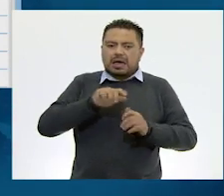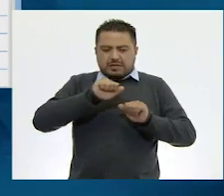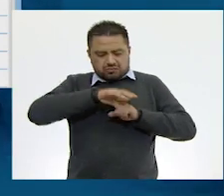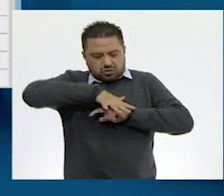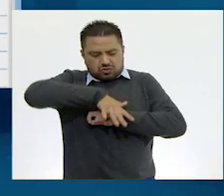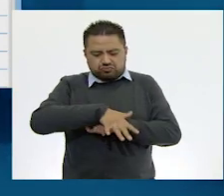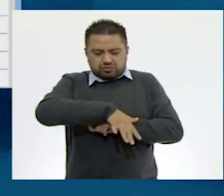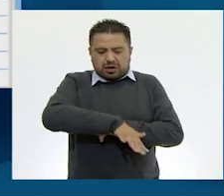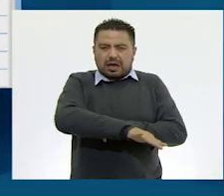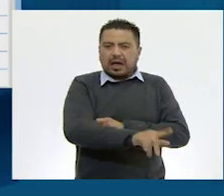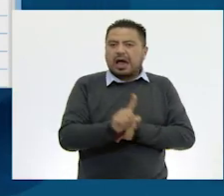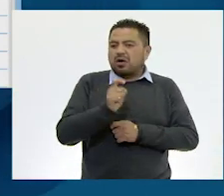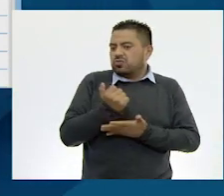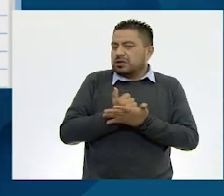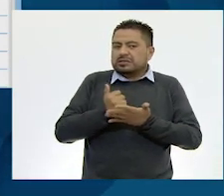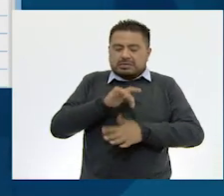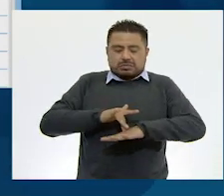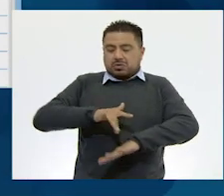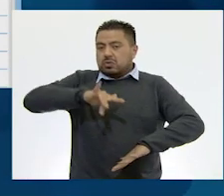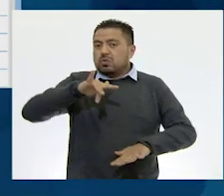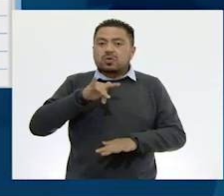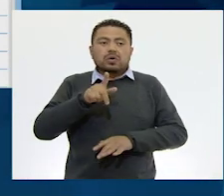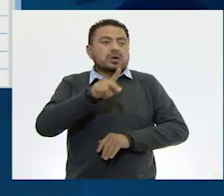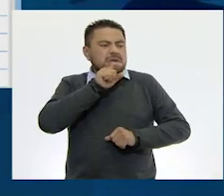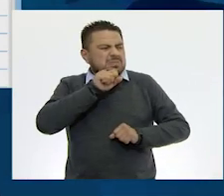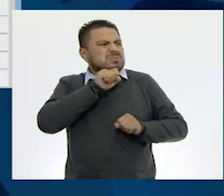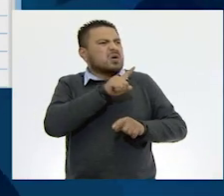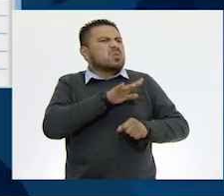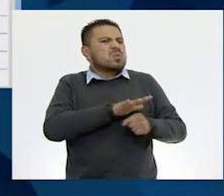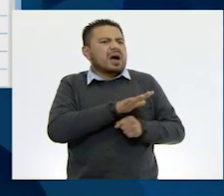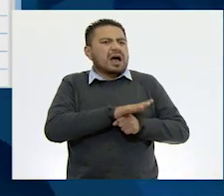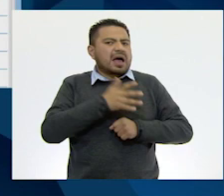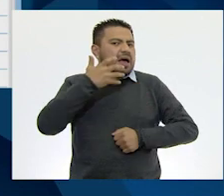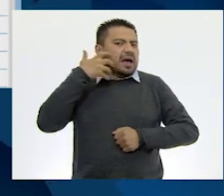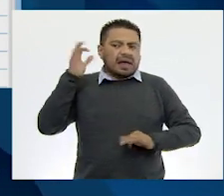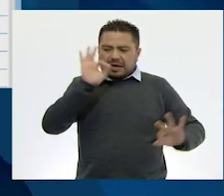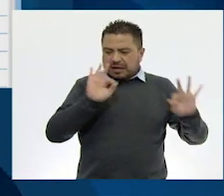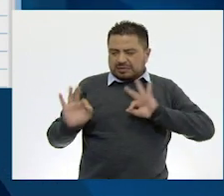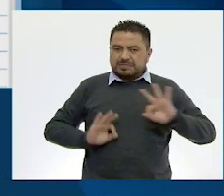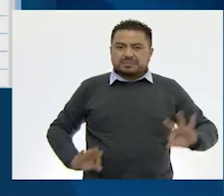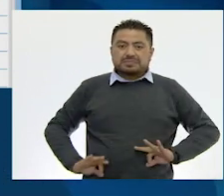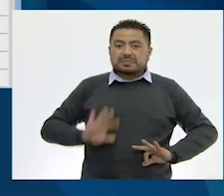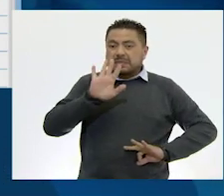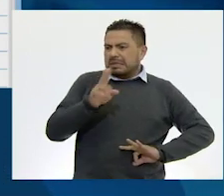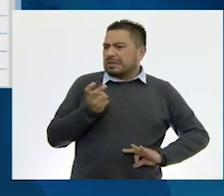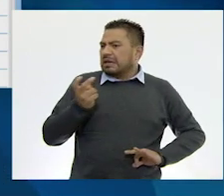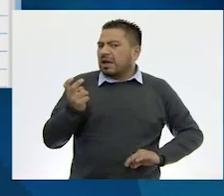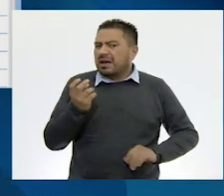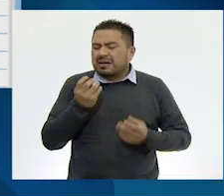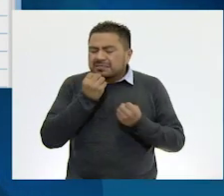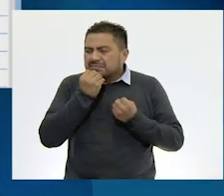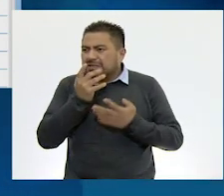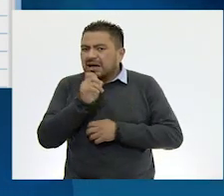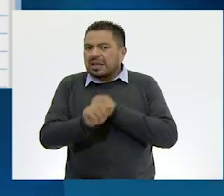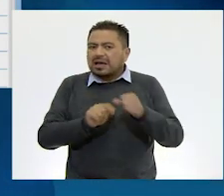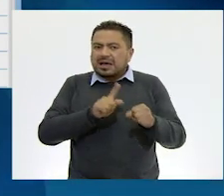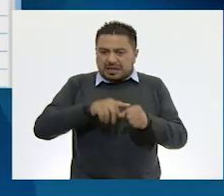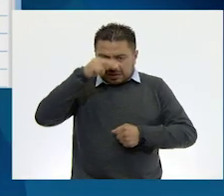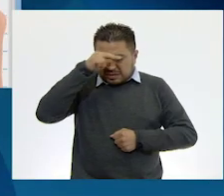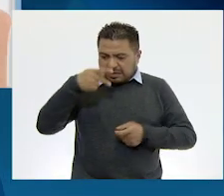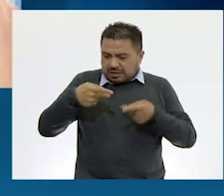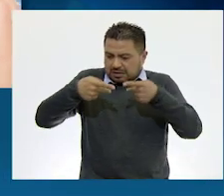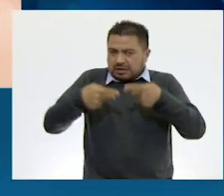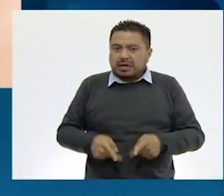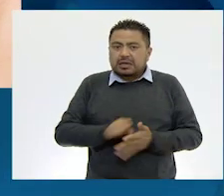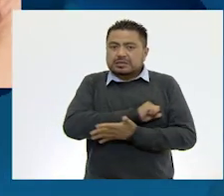muy cristalina. ¿Qué ser vivo observaste? El jaguar. Este majestuoso felino de México es